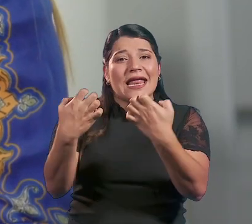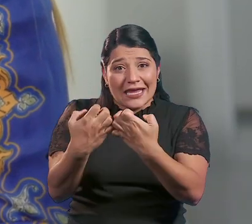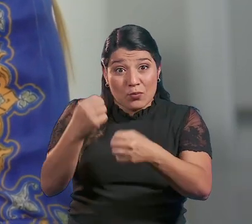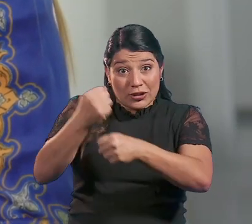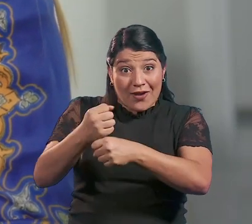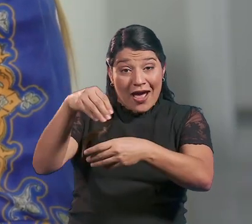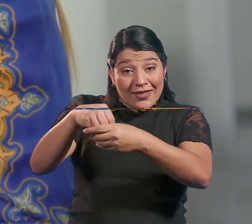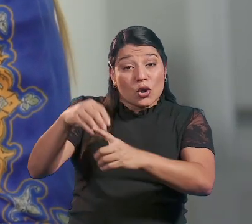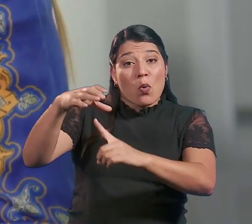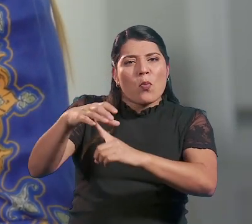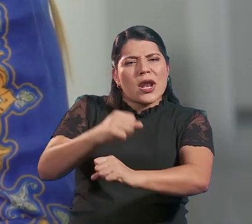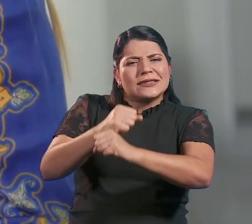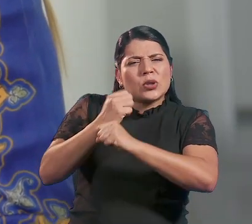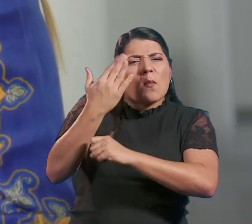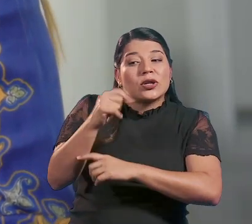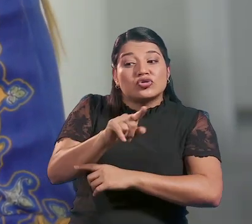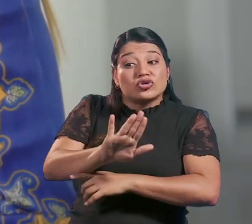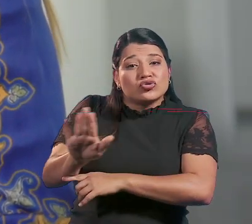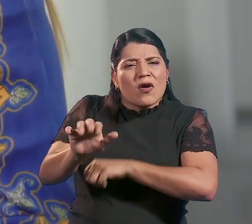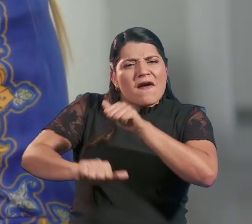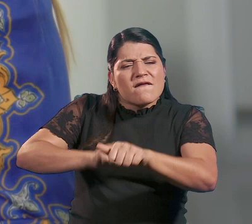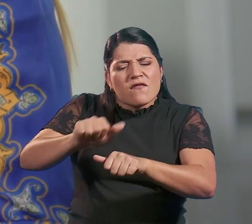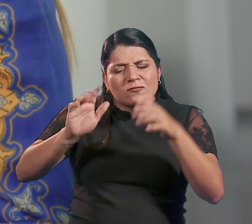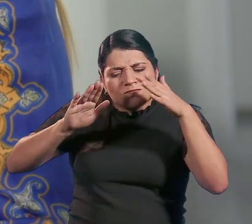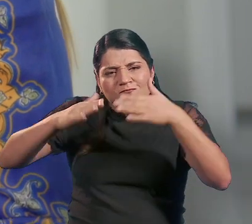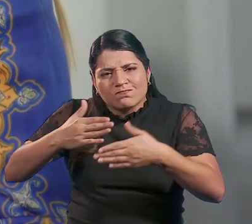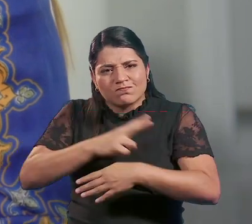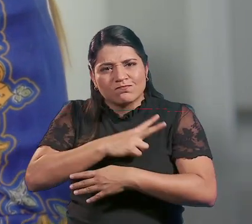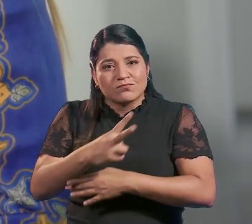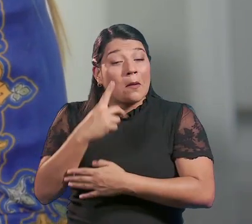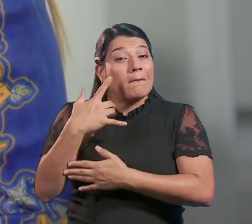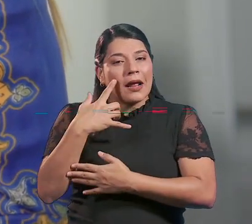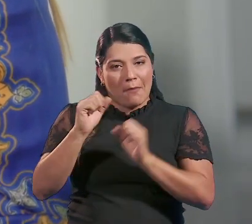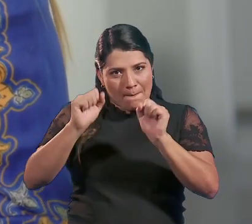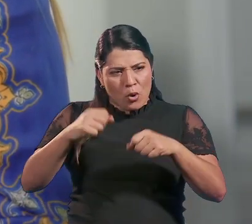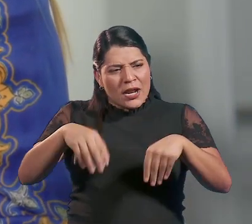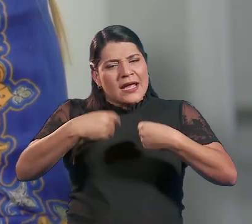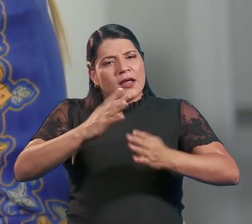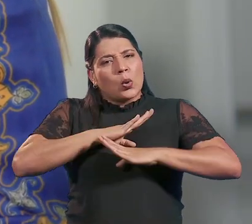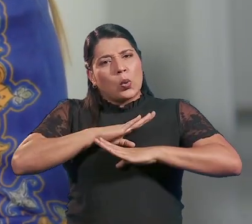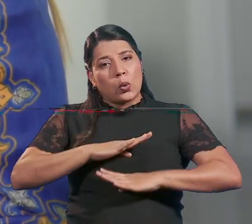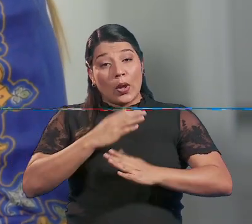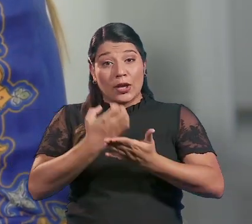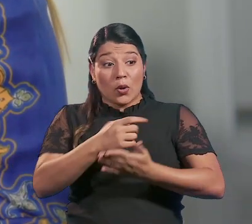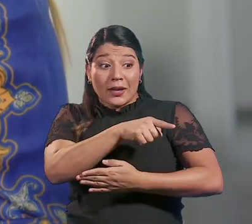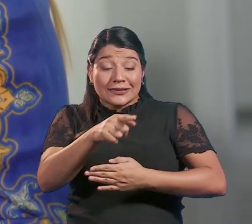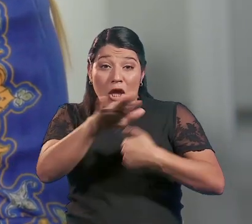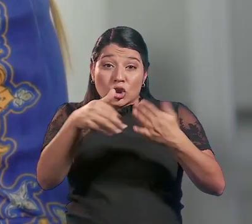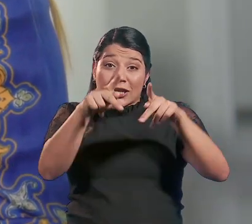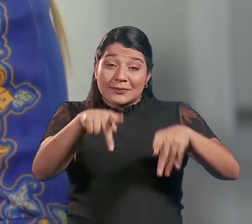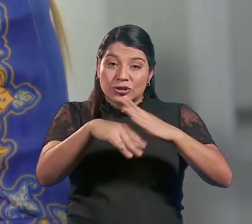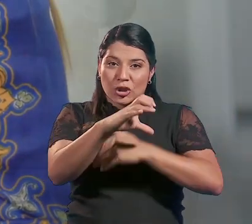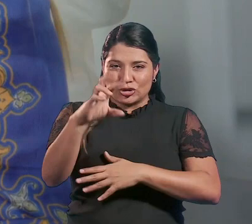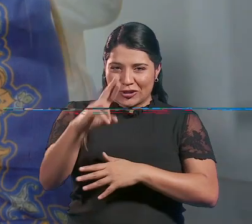Seguros por su esfuerzo, dedicación, voluntad para llevar alivio económico a toda la población